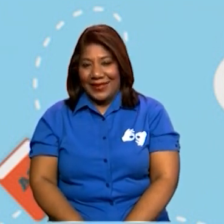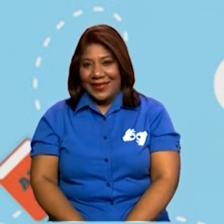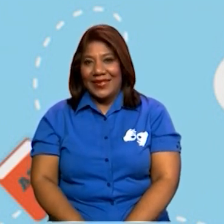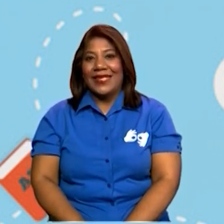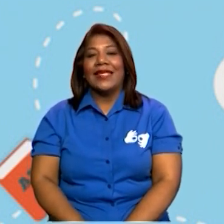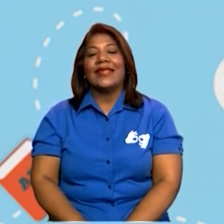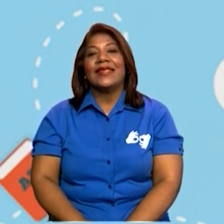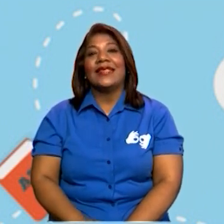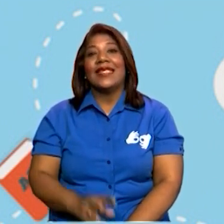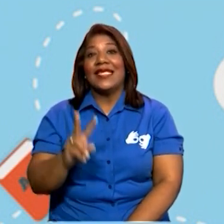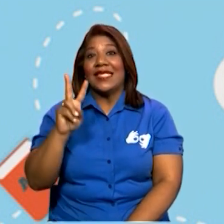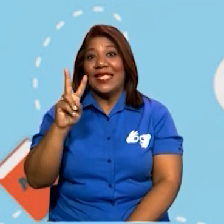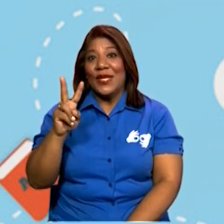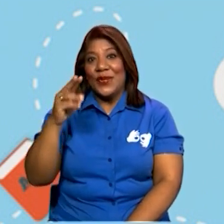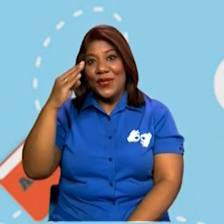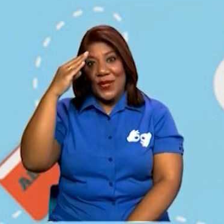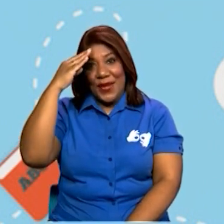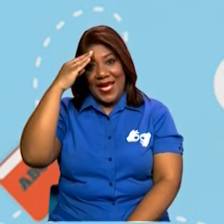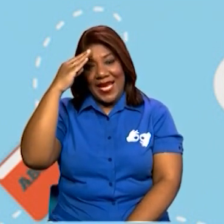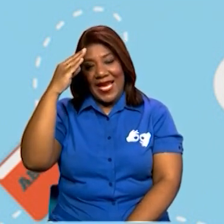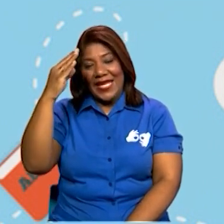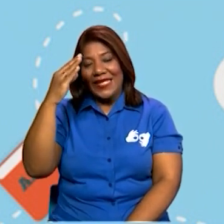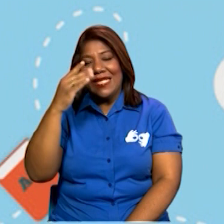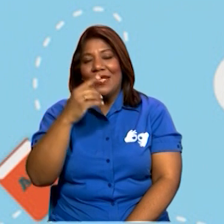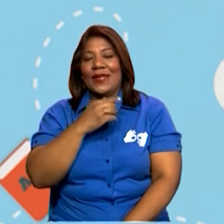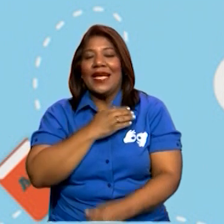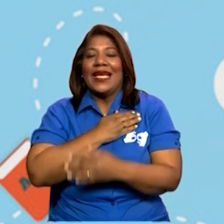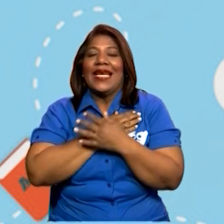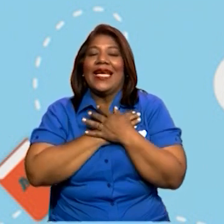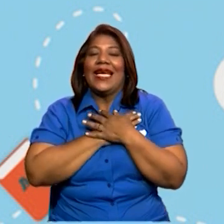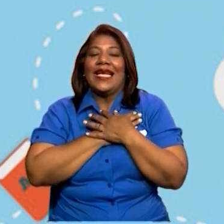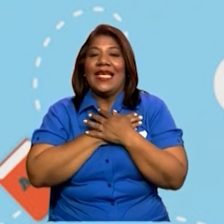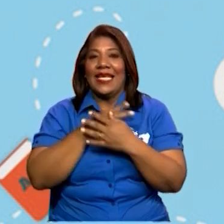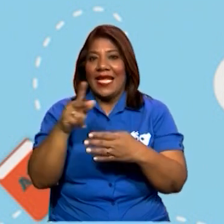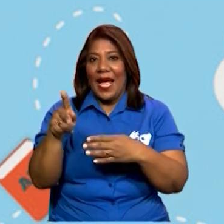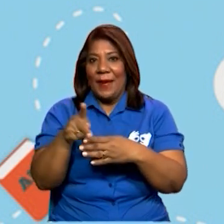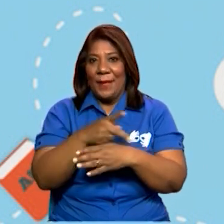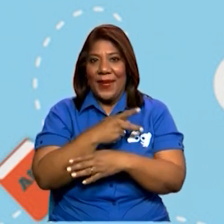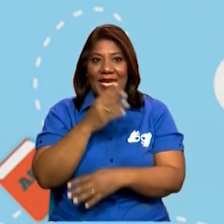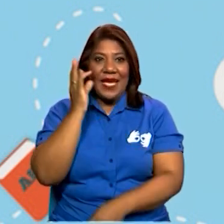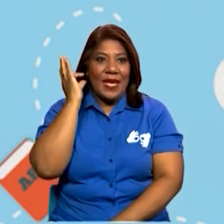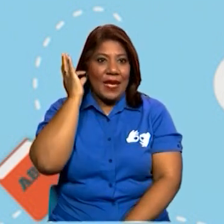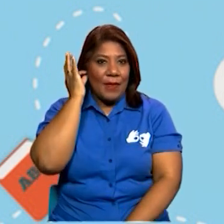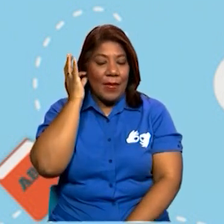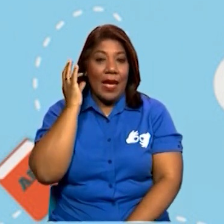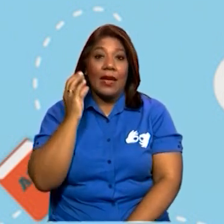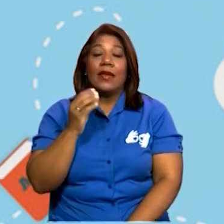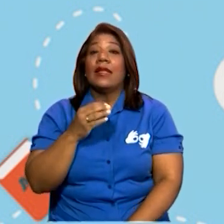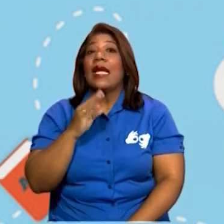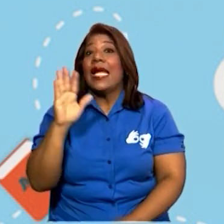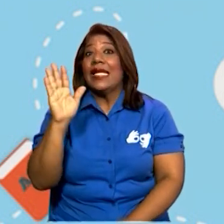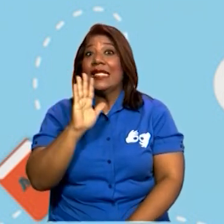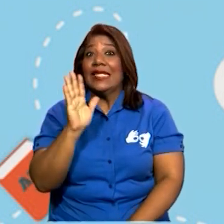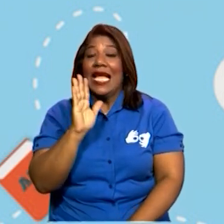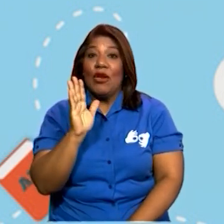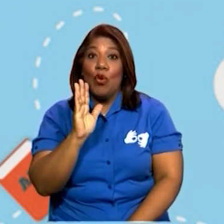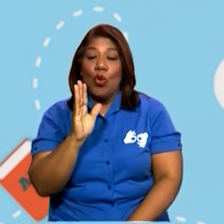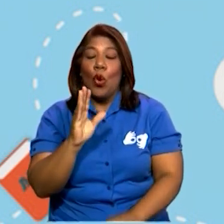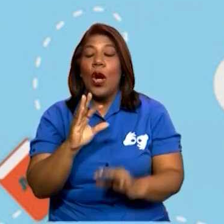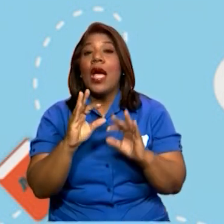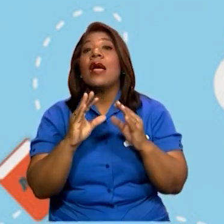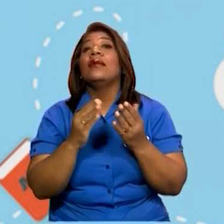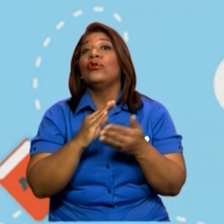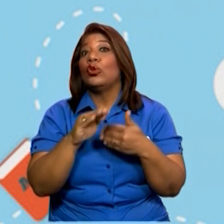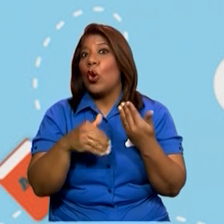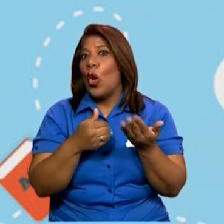Exactamente, el saludo está dirigido a mi querida prima. Luego, ¿qué iría en el cuadro grande? El